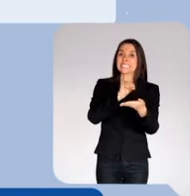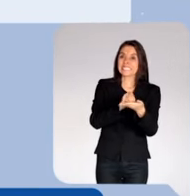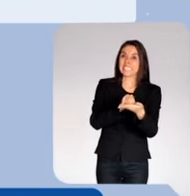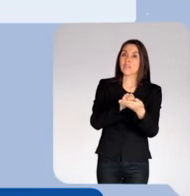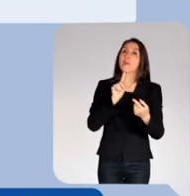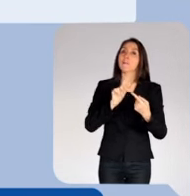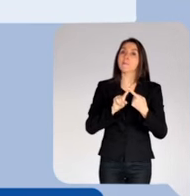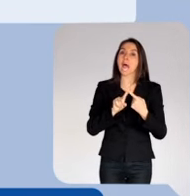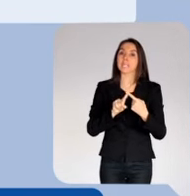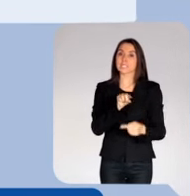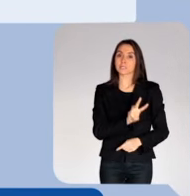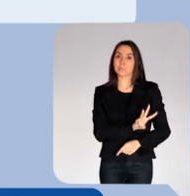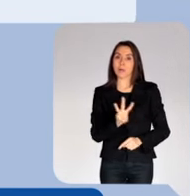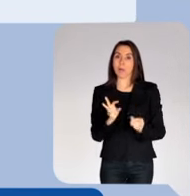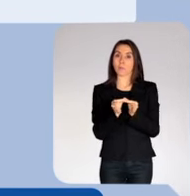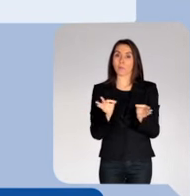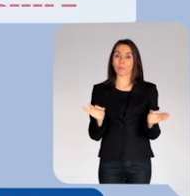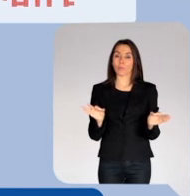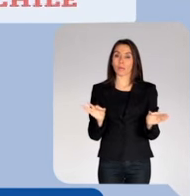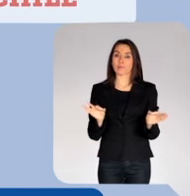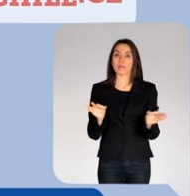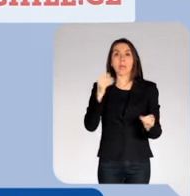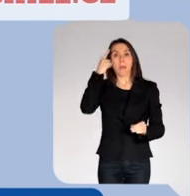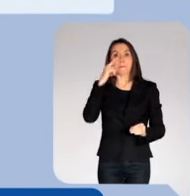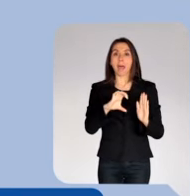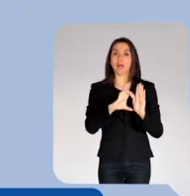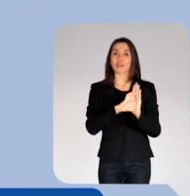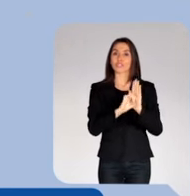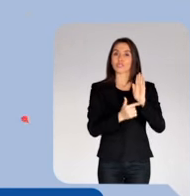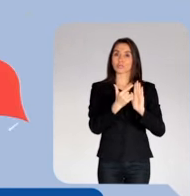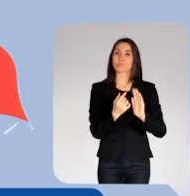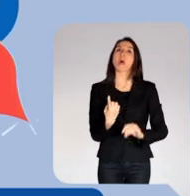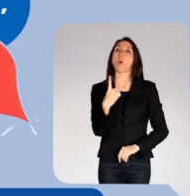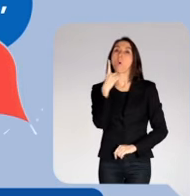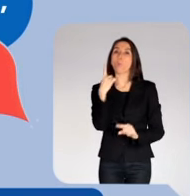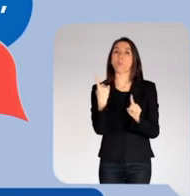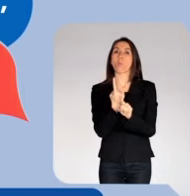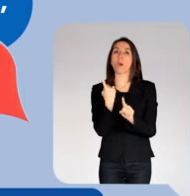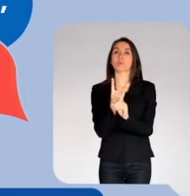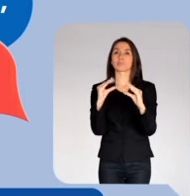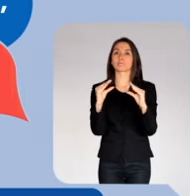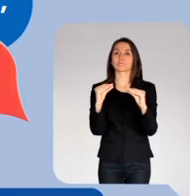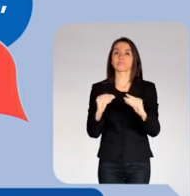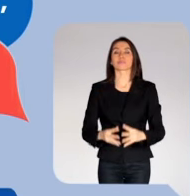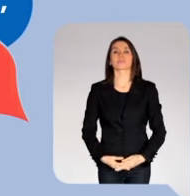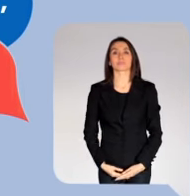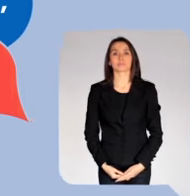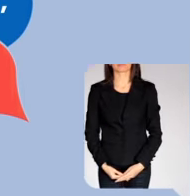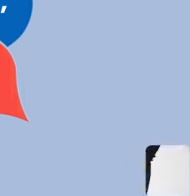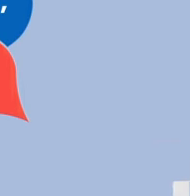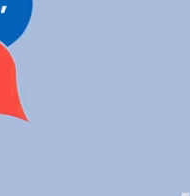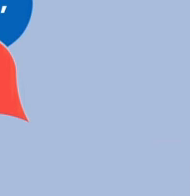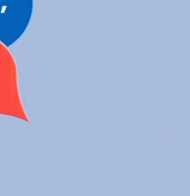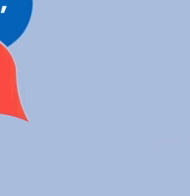inscríbete y participa en unaconstitucionparachile.cl Para la Constitución, una conversación.